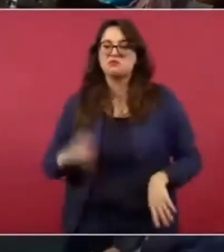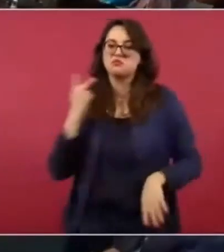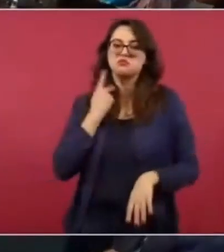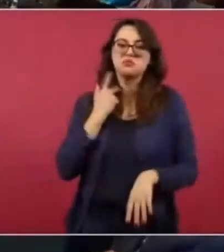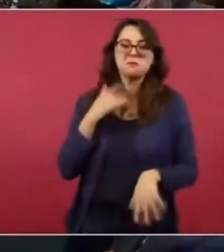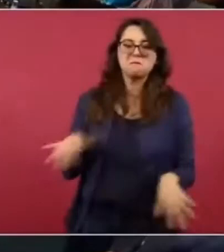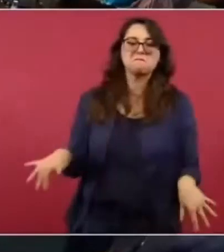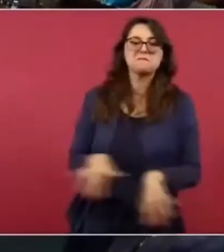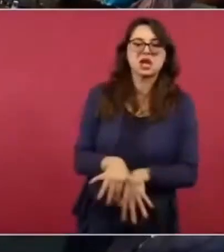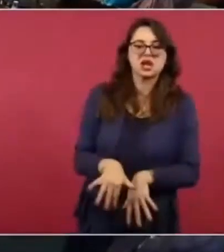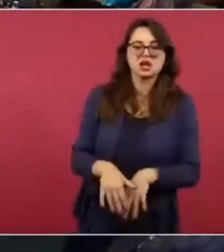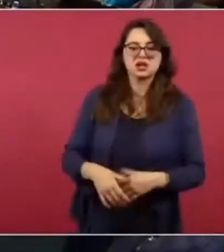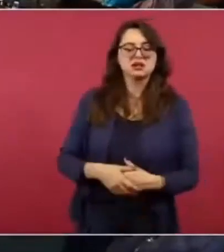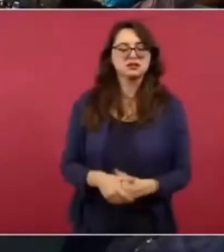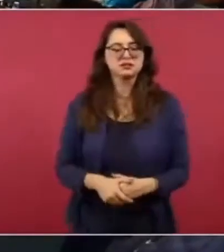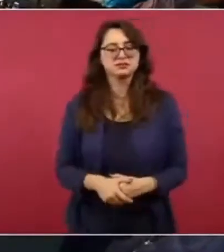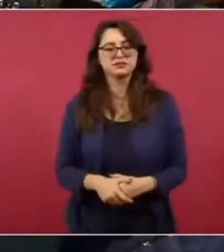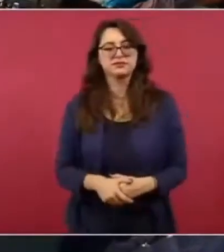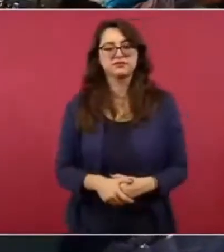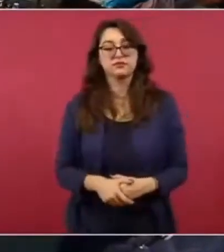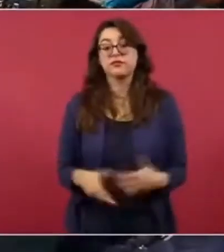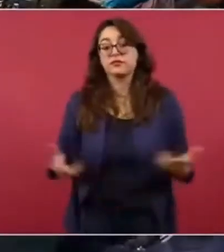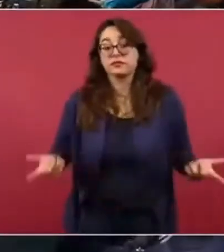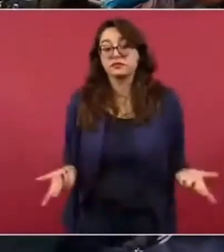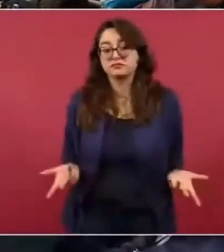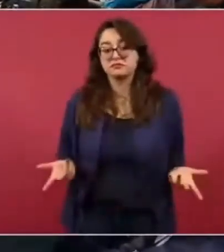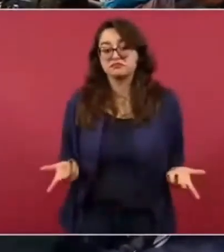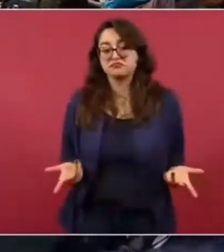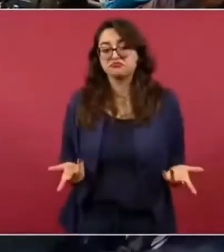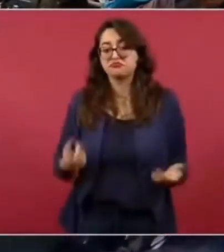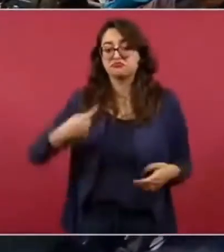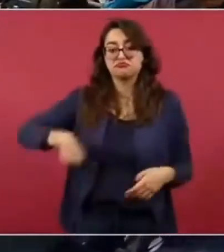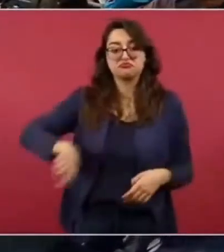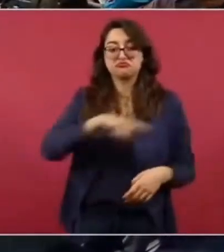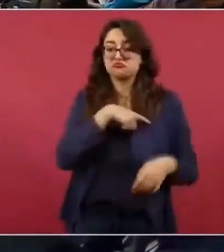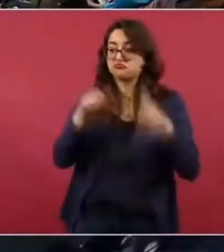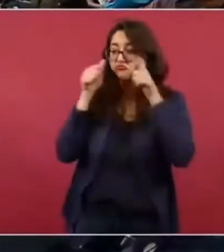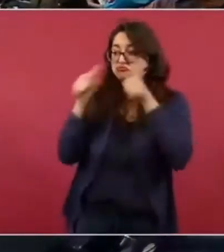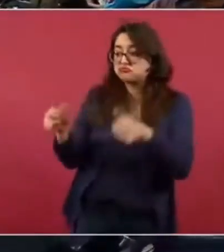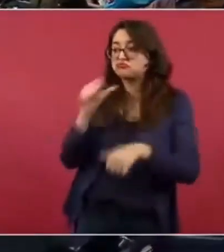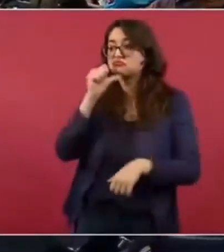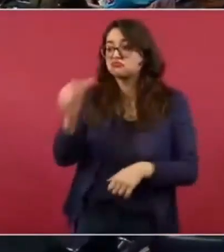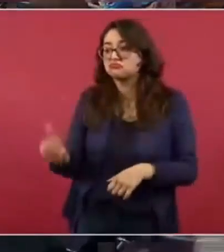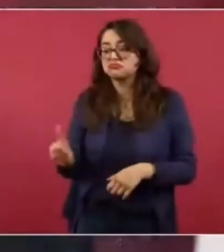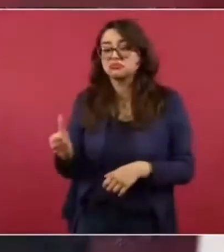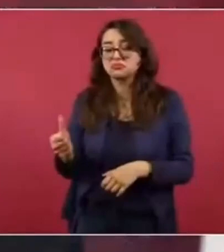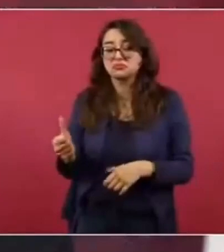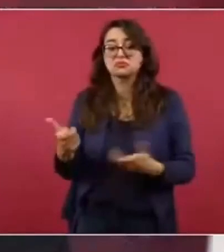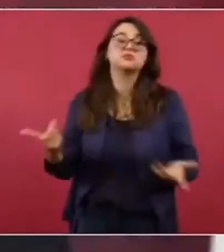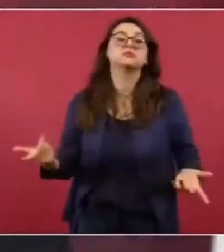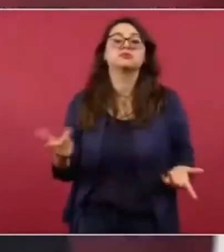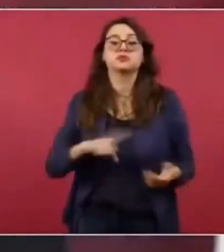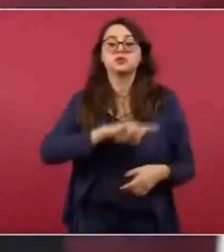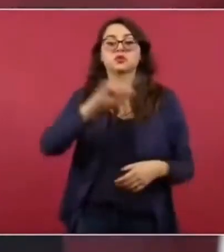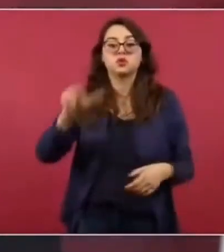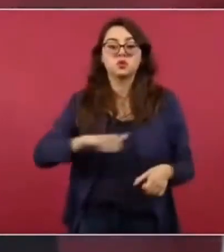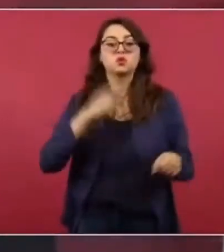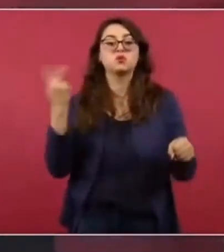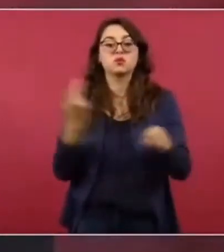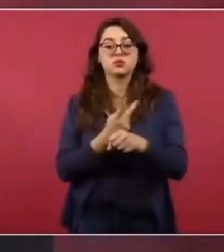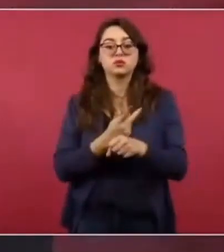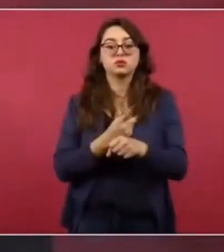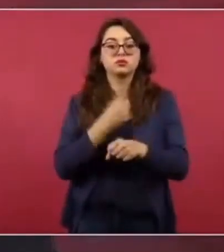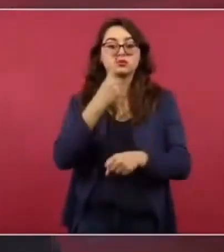Bueno, si no se hace nada, si no se atienden las causas, vienen las elecciones en Estados Unidos